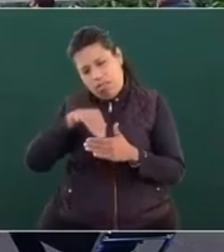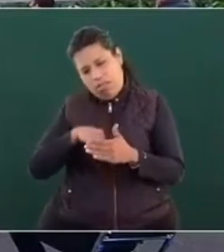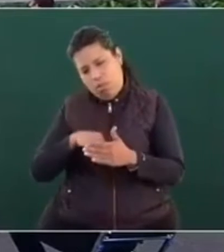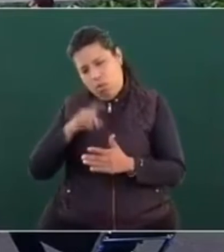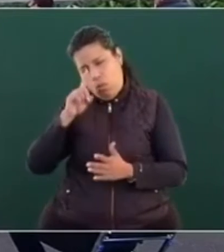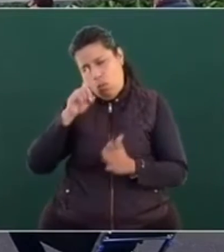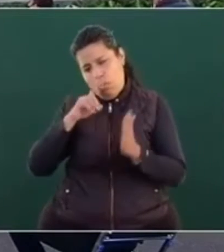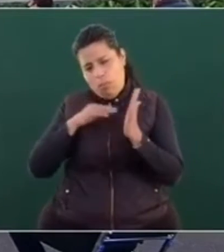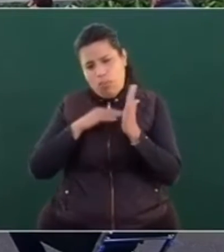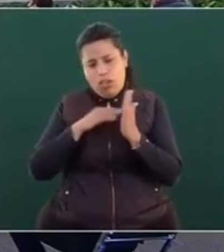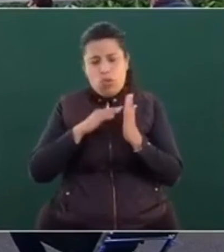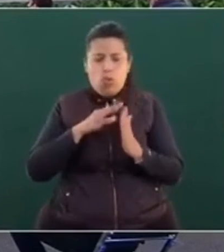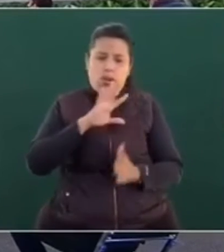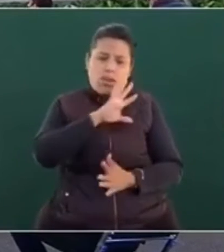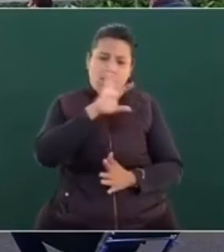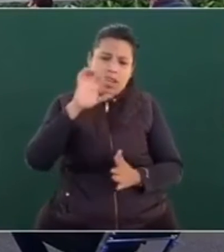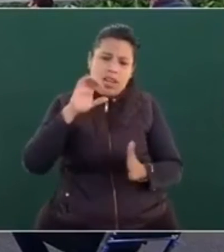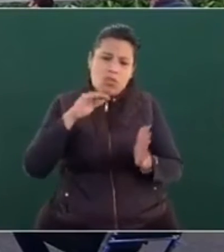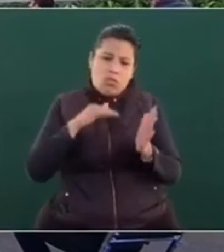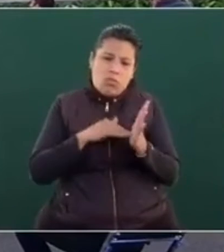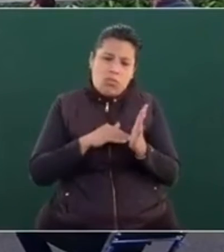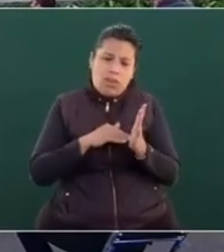500 mil empleos.